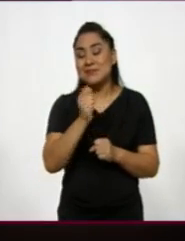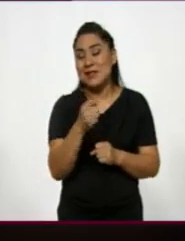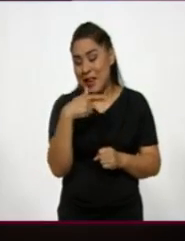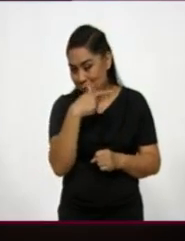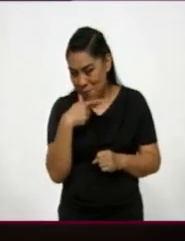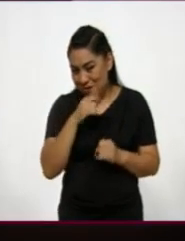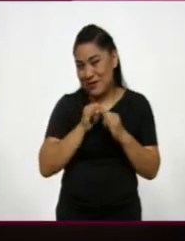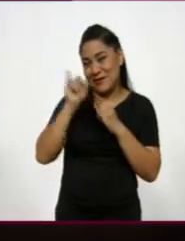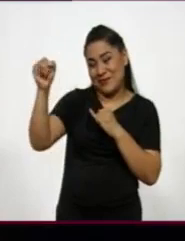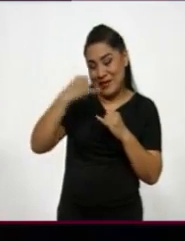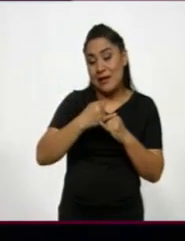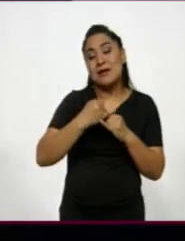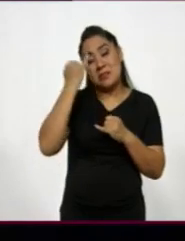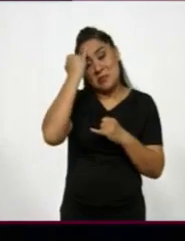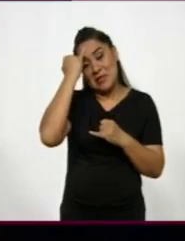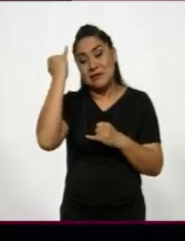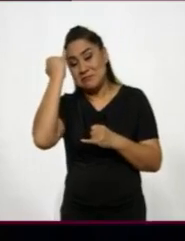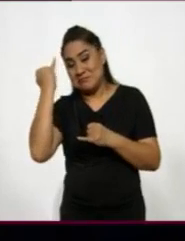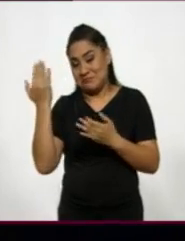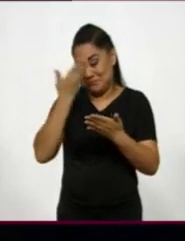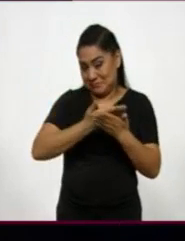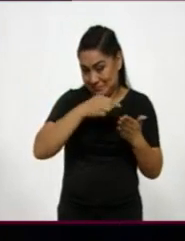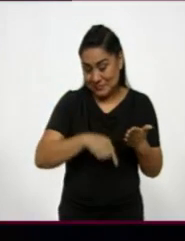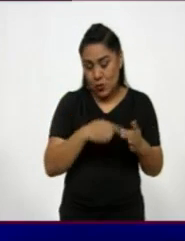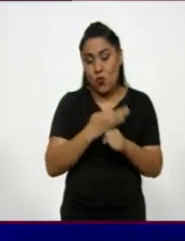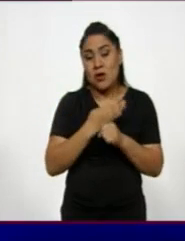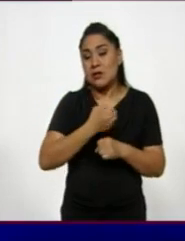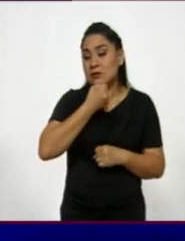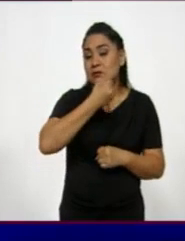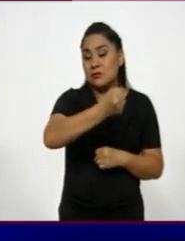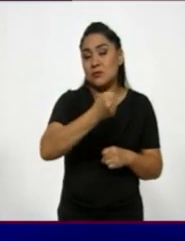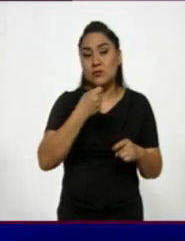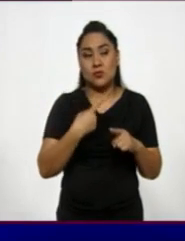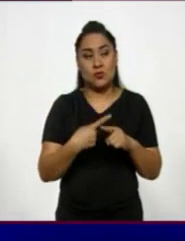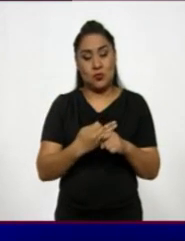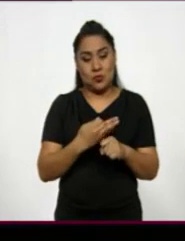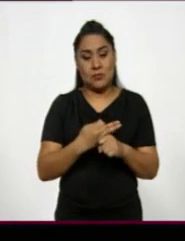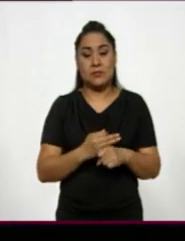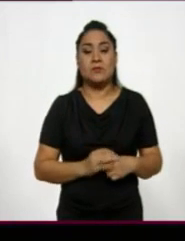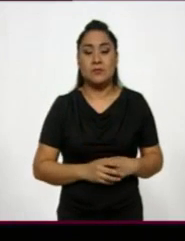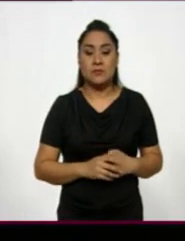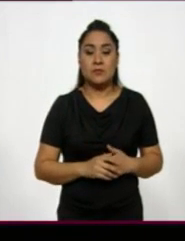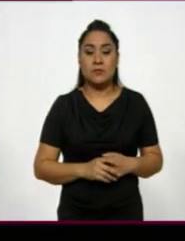la propuesta desde la India, aquí las palabras del protagonista de esta escenificación.